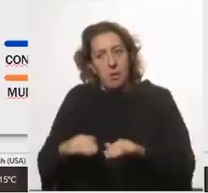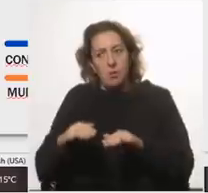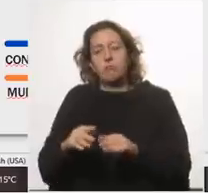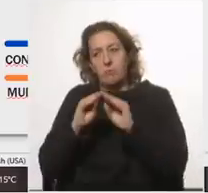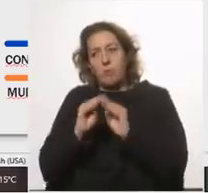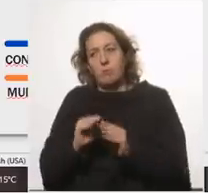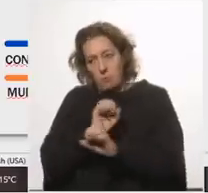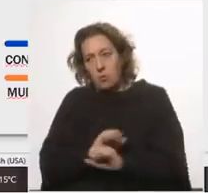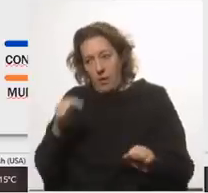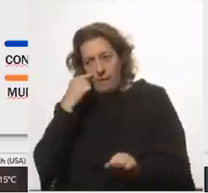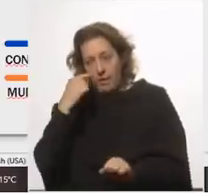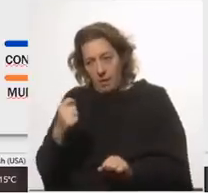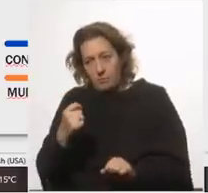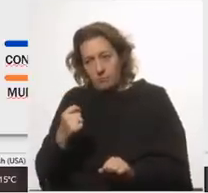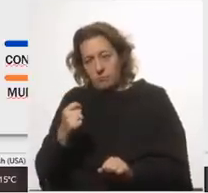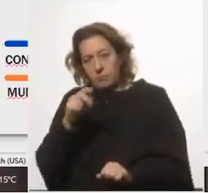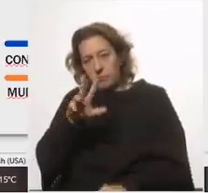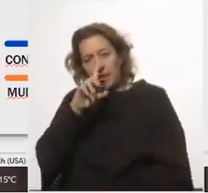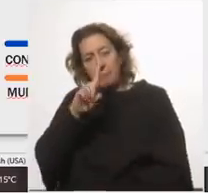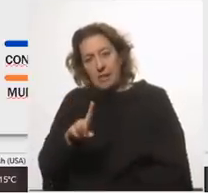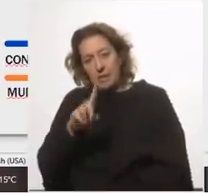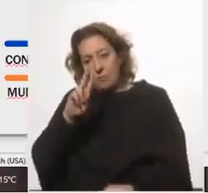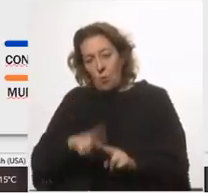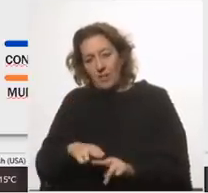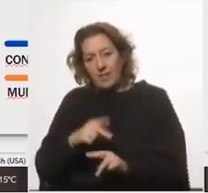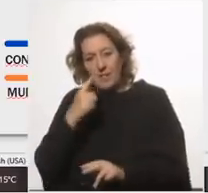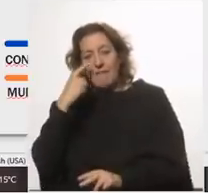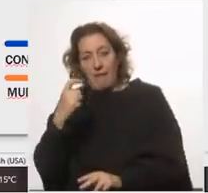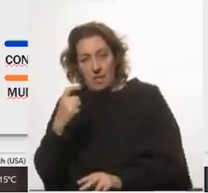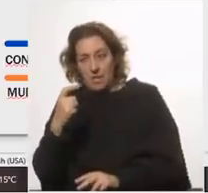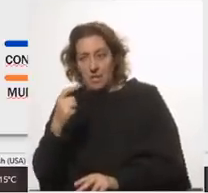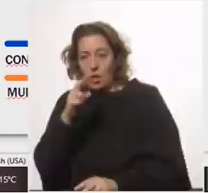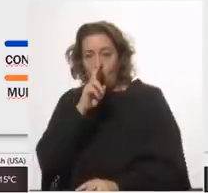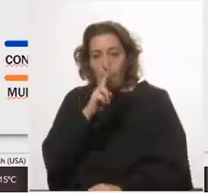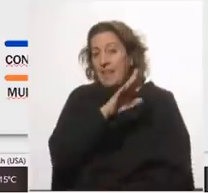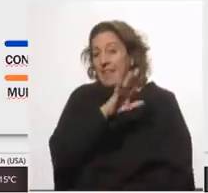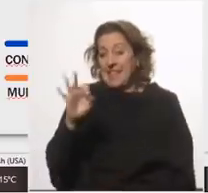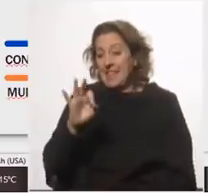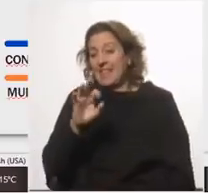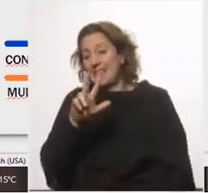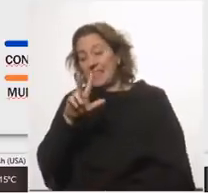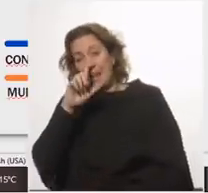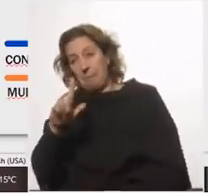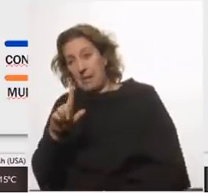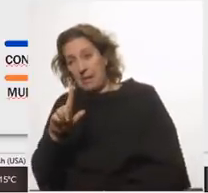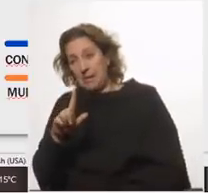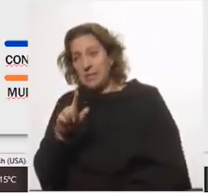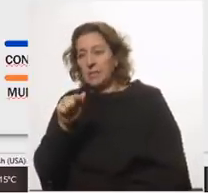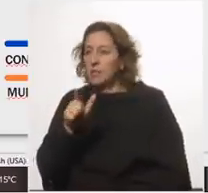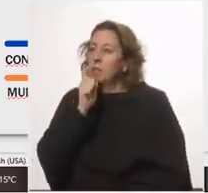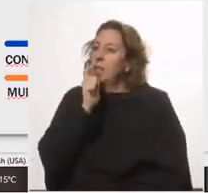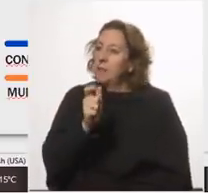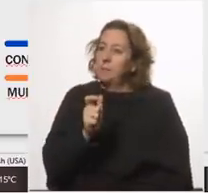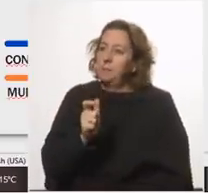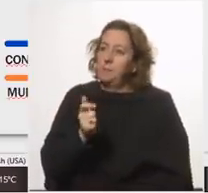que se hubiera evitado del orden de los 3.000 muertes evitables estamos hablando entre 2.500 y 3.000 que significa